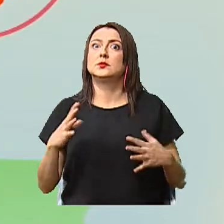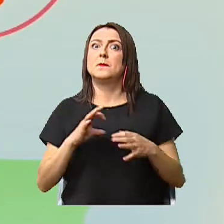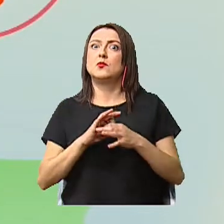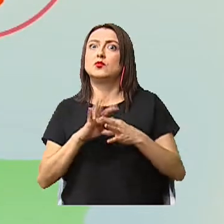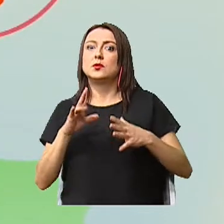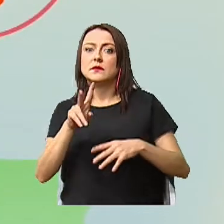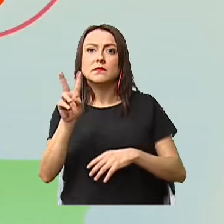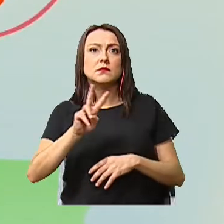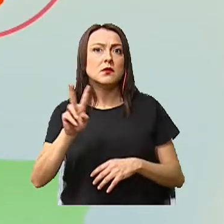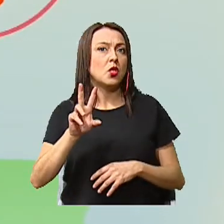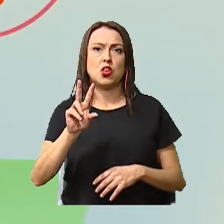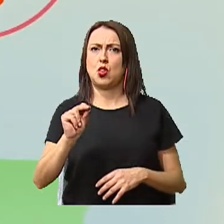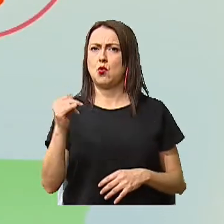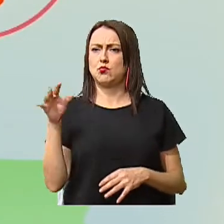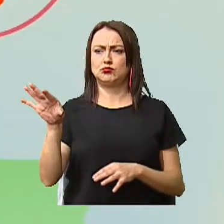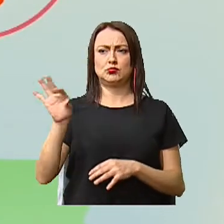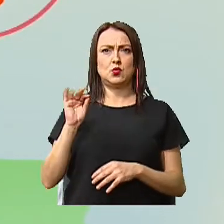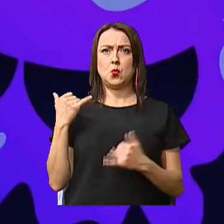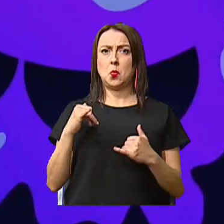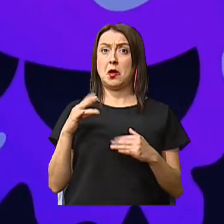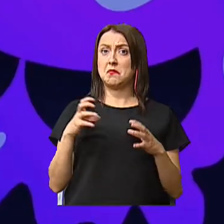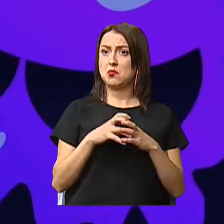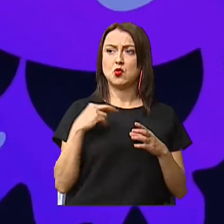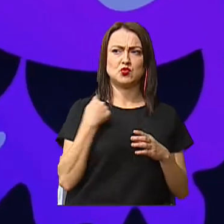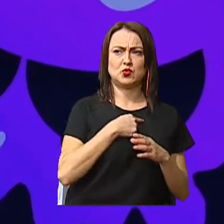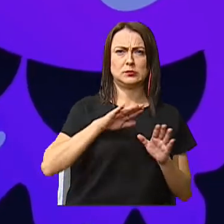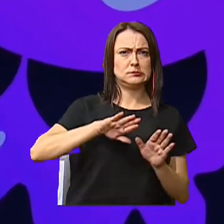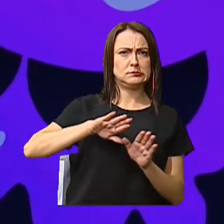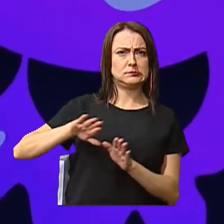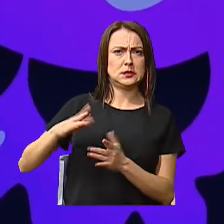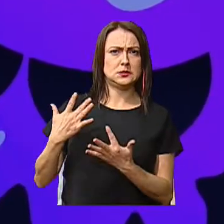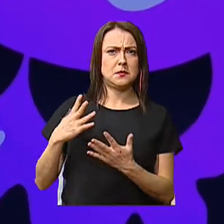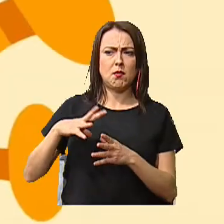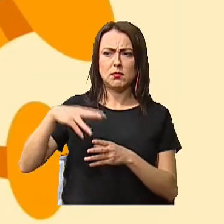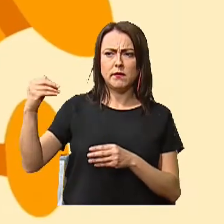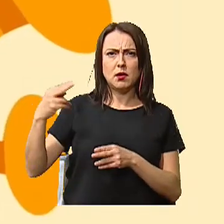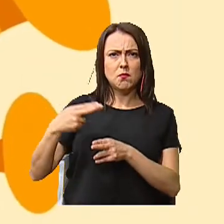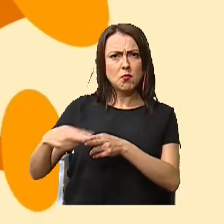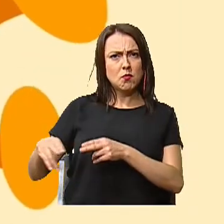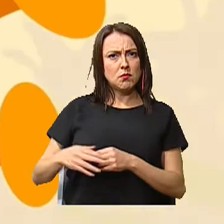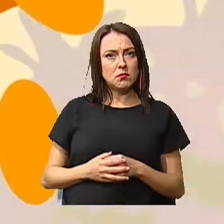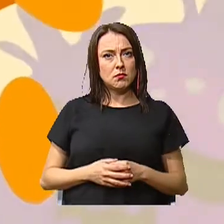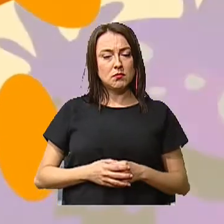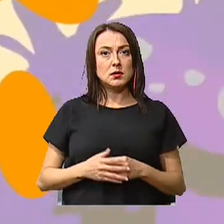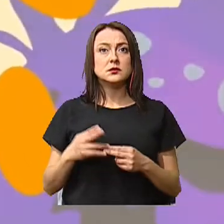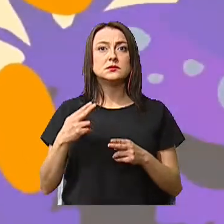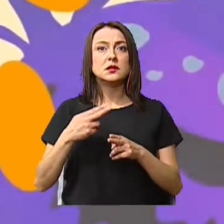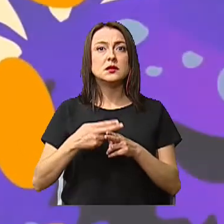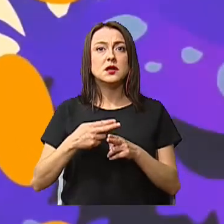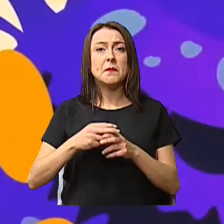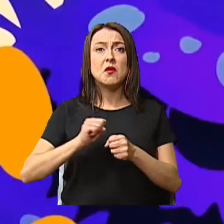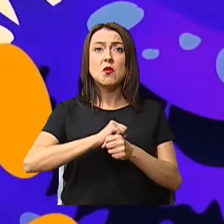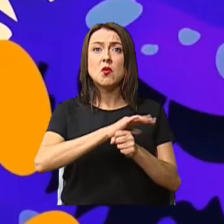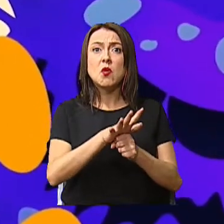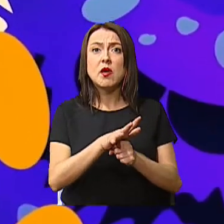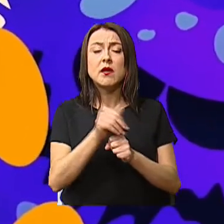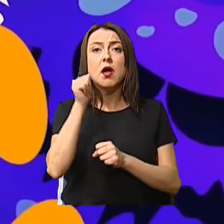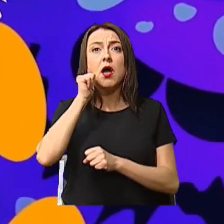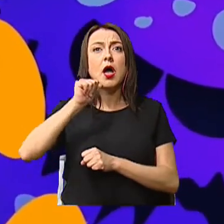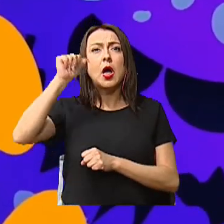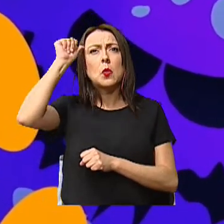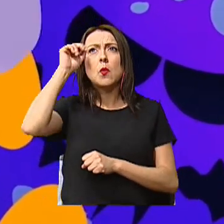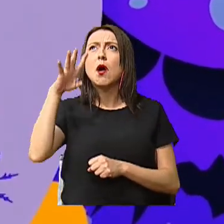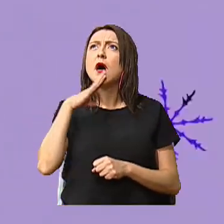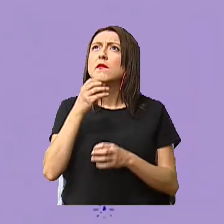este virus no está invitado a jugar con nosotros. Esperamos, esperamos que se vaya rápido. Se llama coronavirus y los adultos hablan